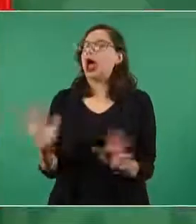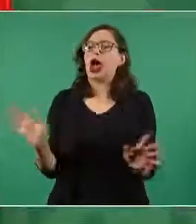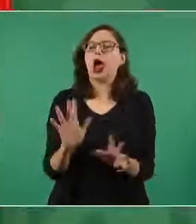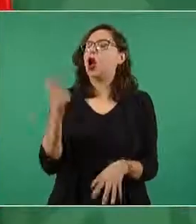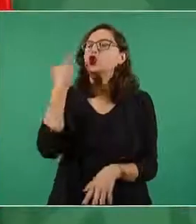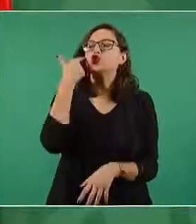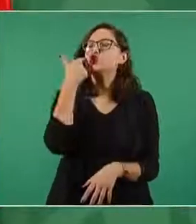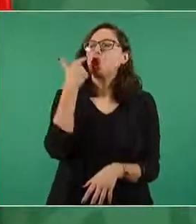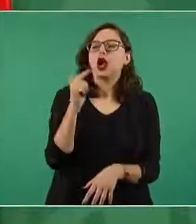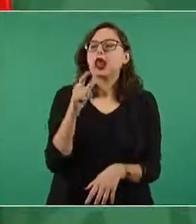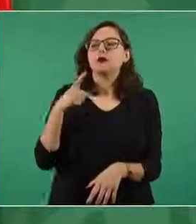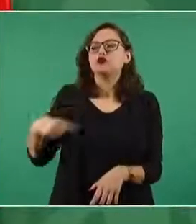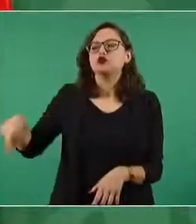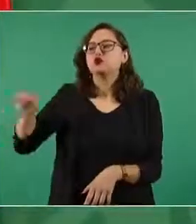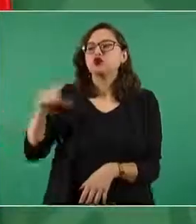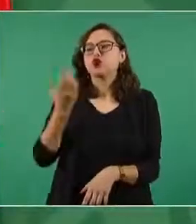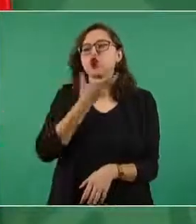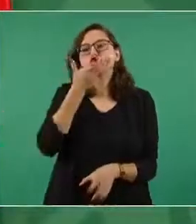desincorporadores